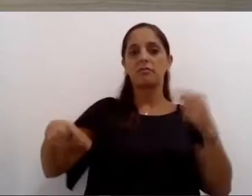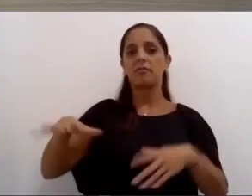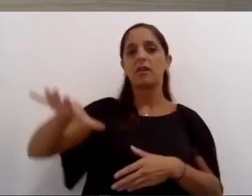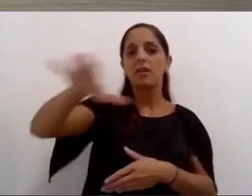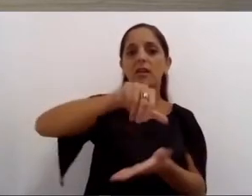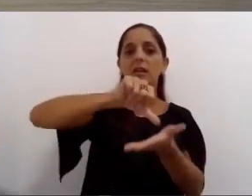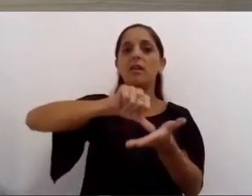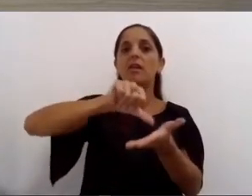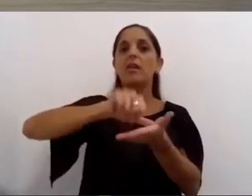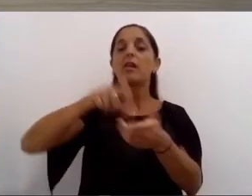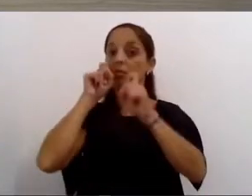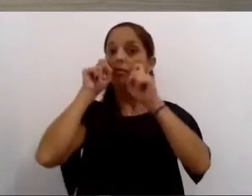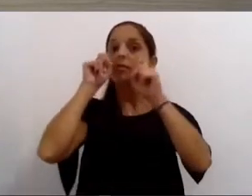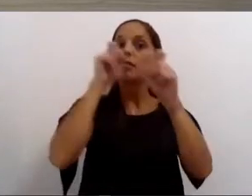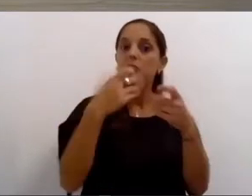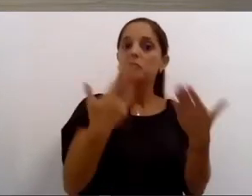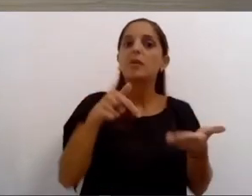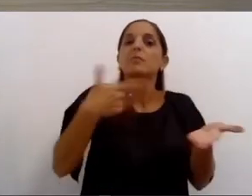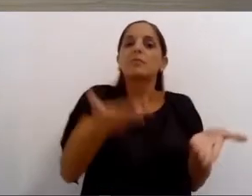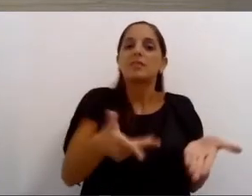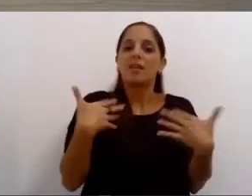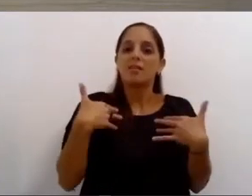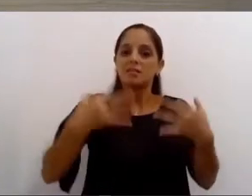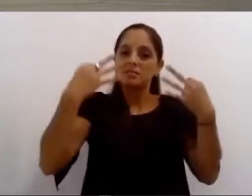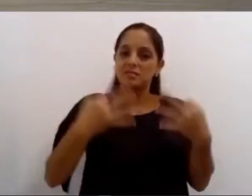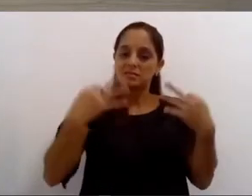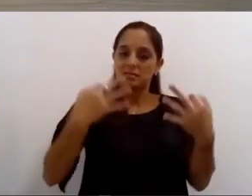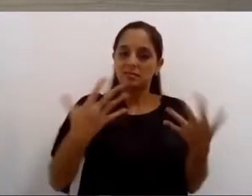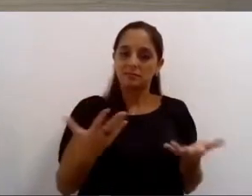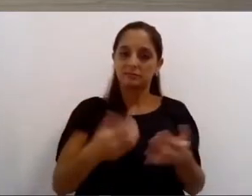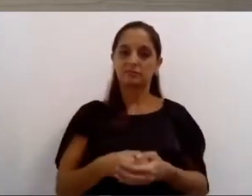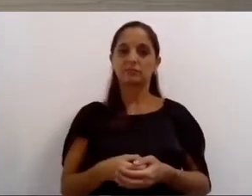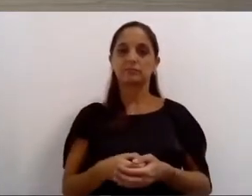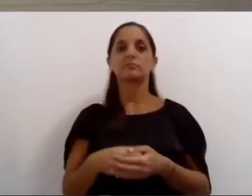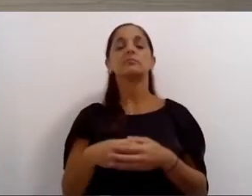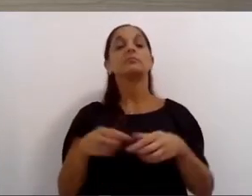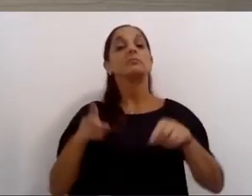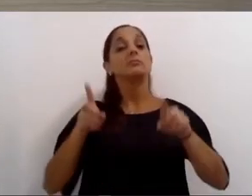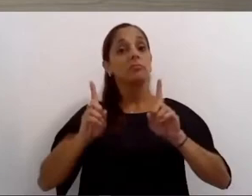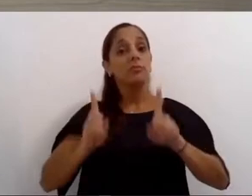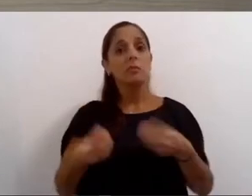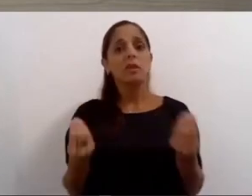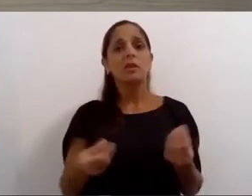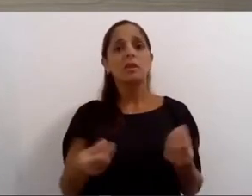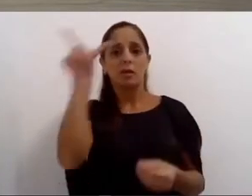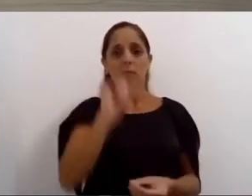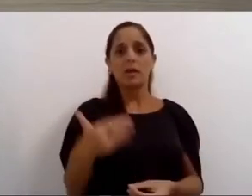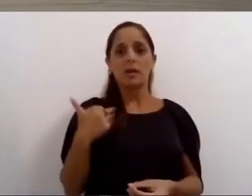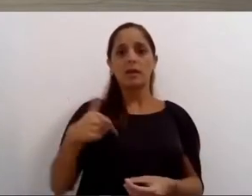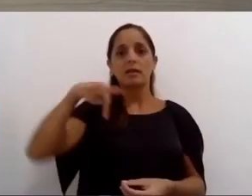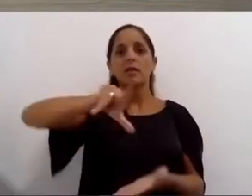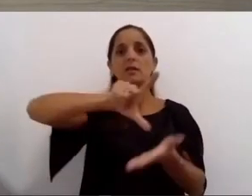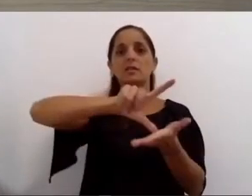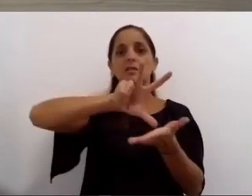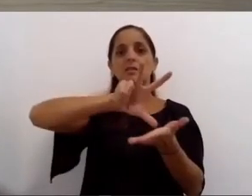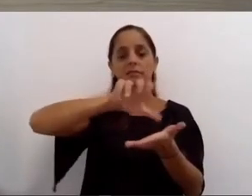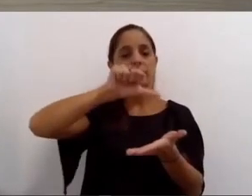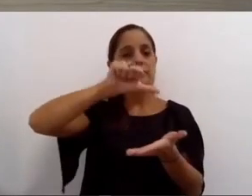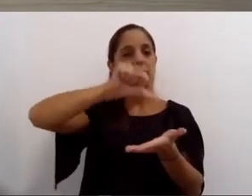cumple las medidas sanitarias para una experiencia segura por otra parte nos convertimos en la tercera ciudad del país en incorporar un bus